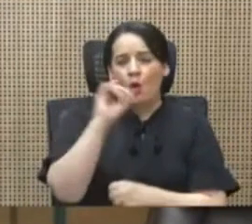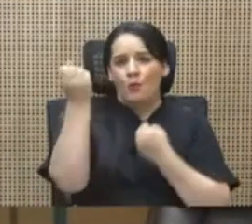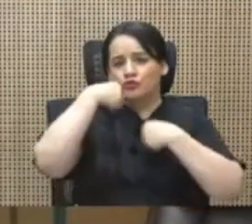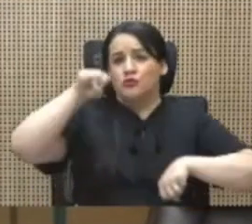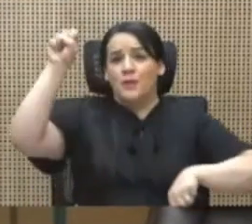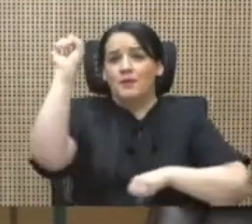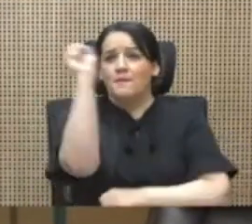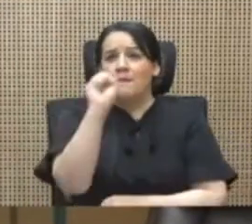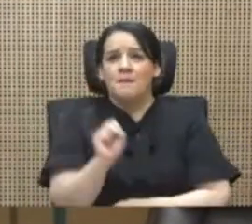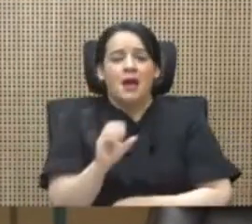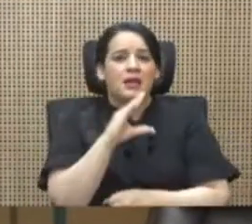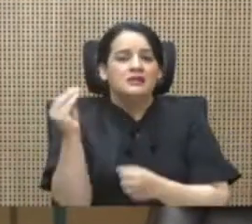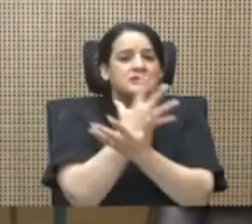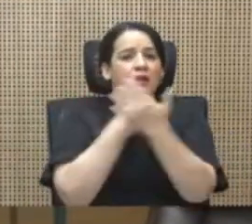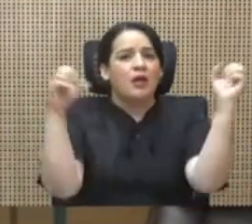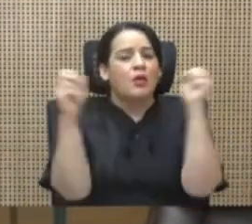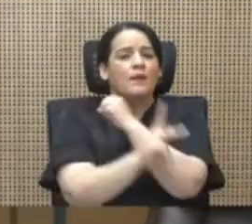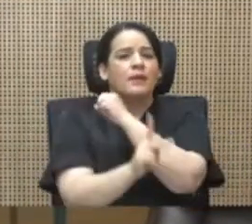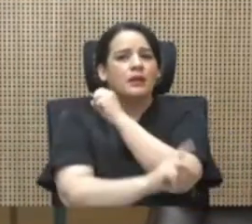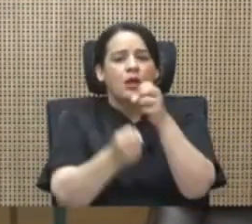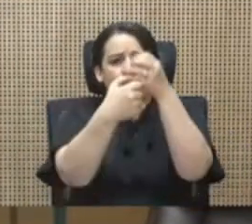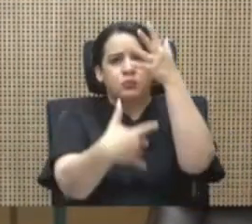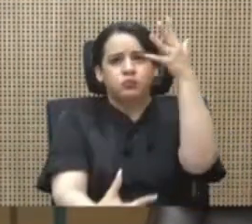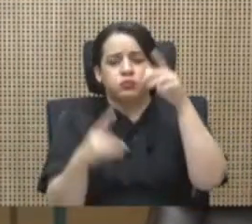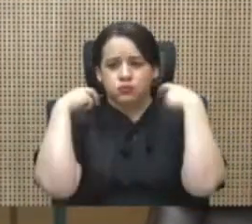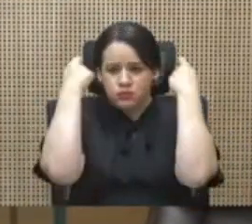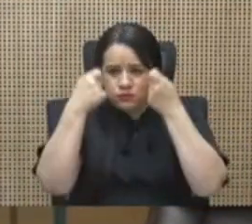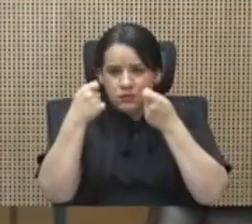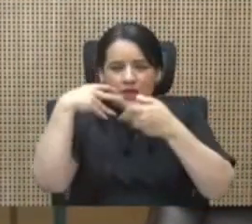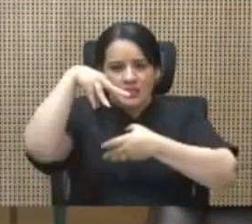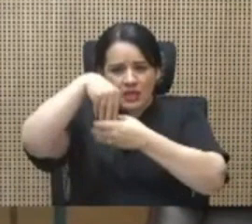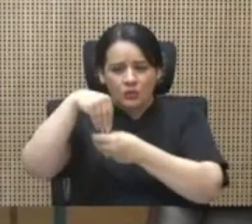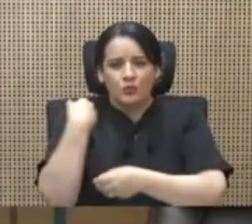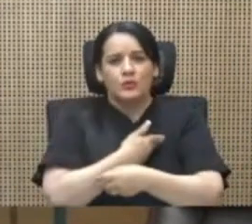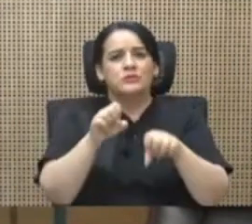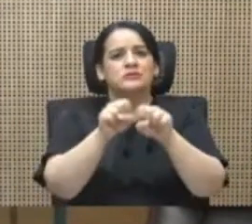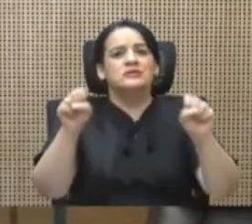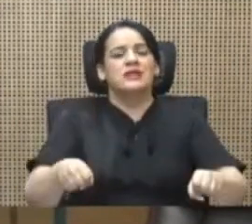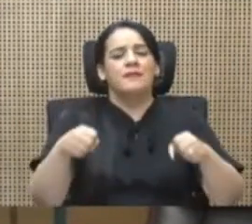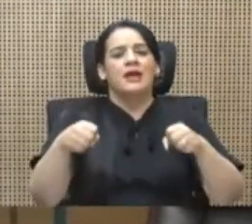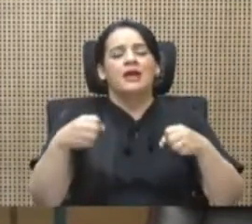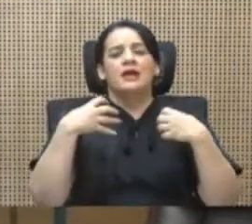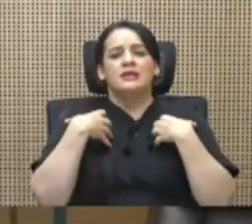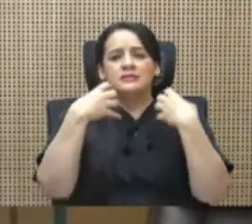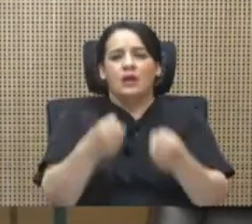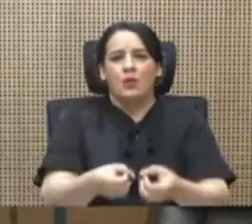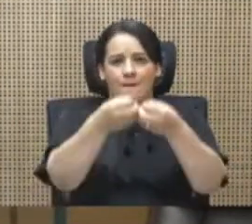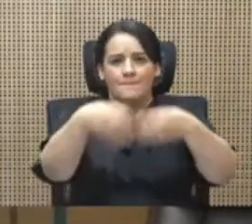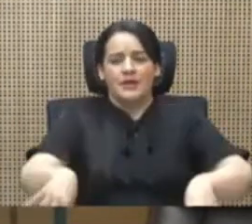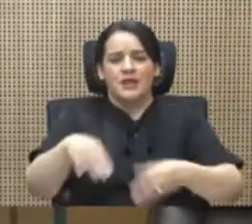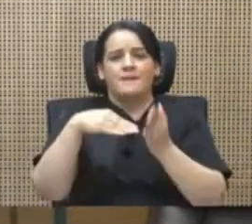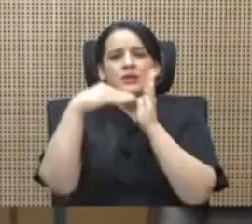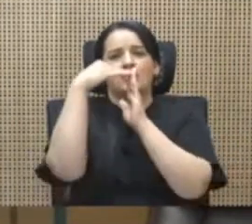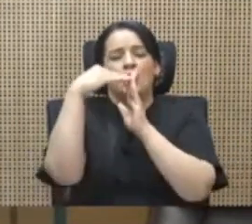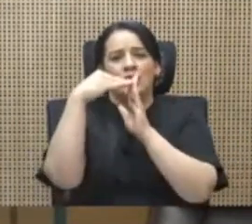de la patria, mientras se desataba toda una mafia dentro de nuestro sistema de salud que provocó la pérdida de millones de colones del erario público